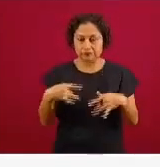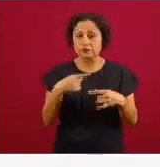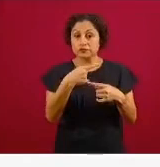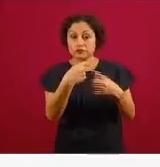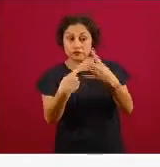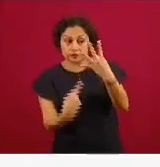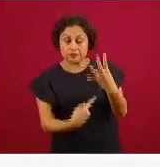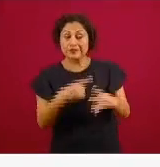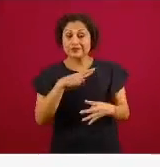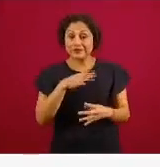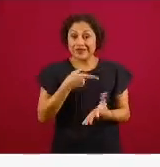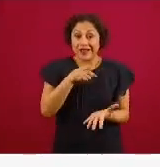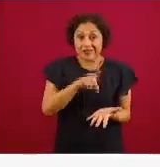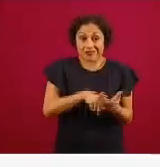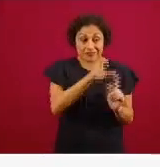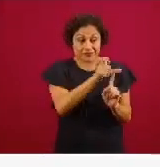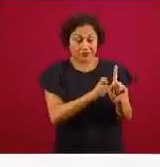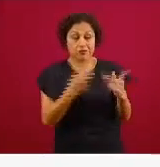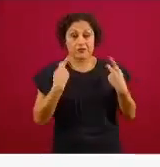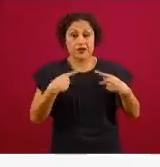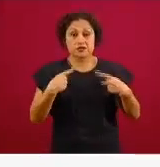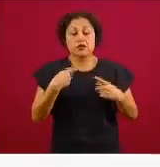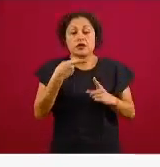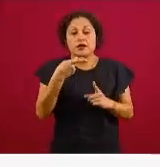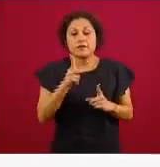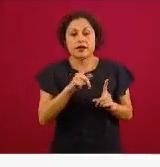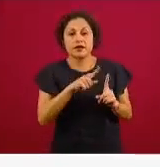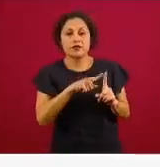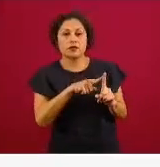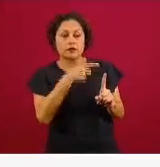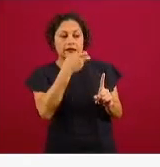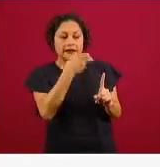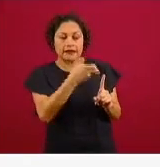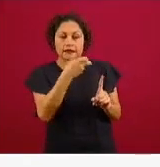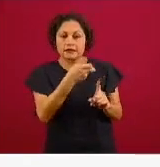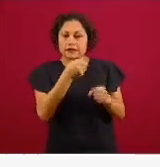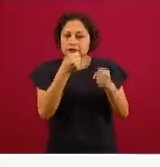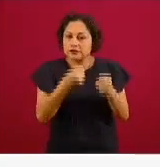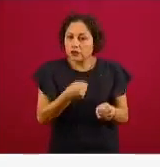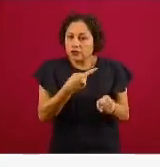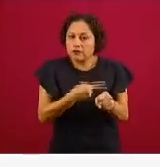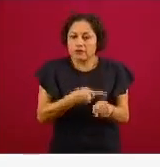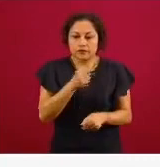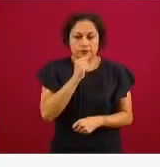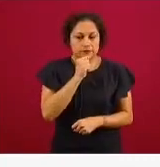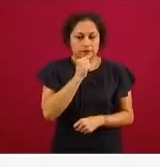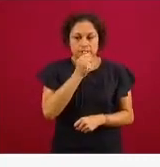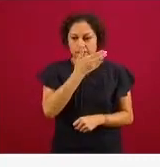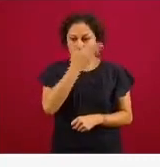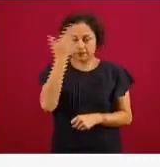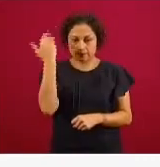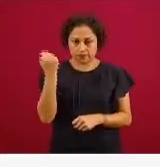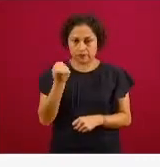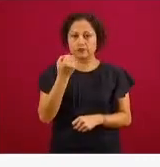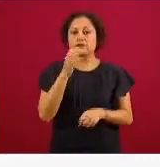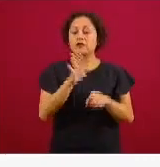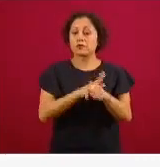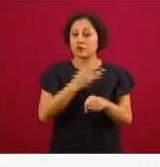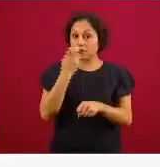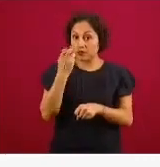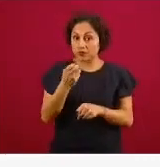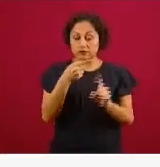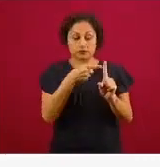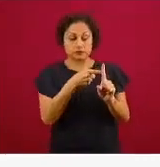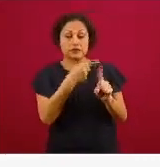en estas personas que se les llama temporalmente casos sospechosos no se ha demostrado que tengan infección